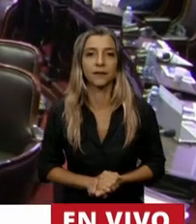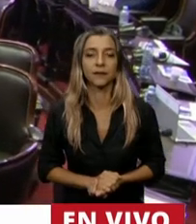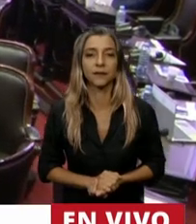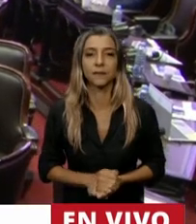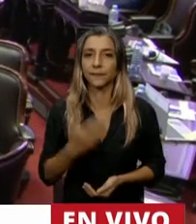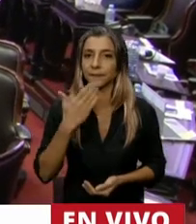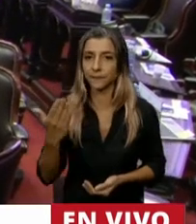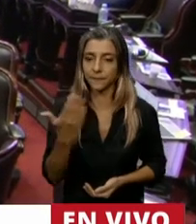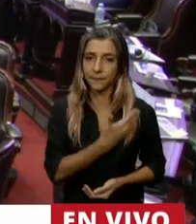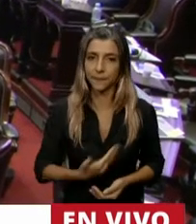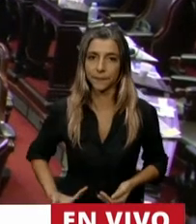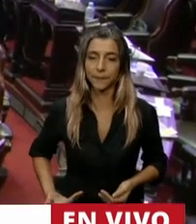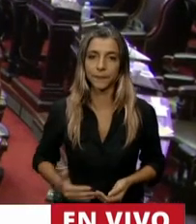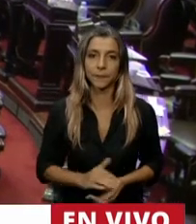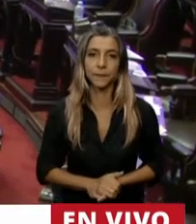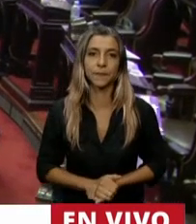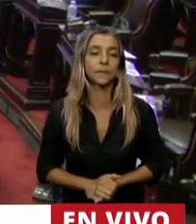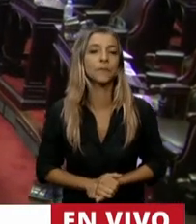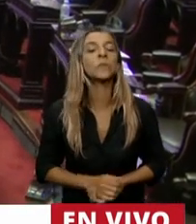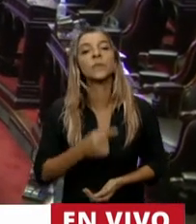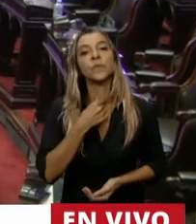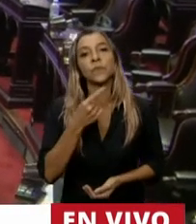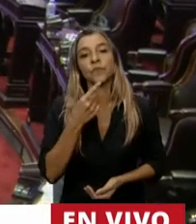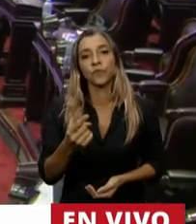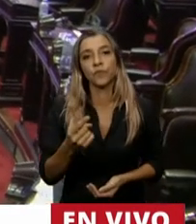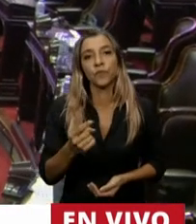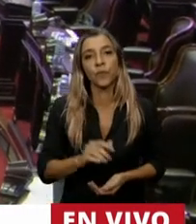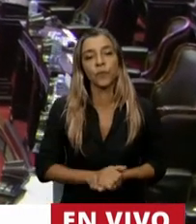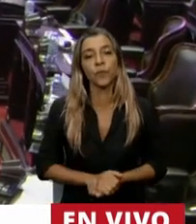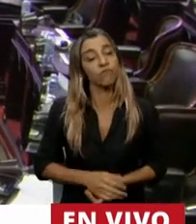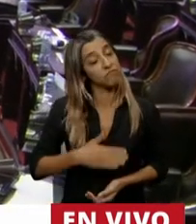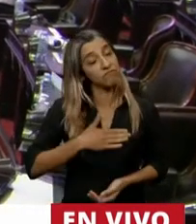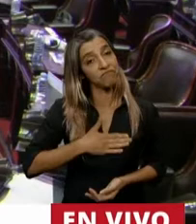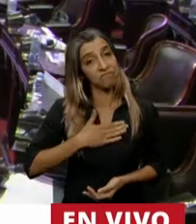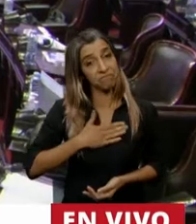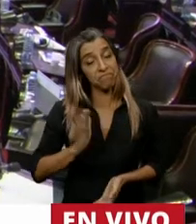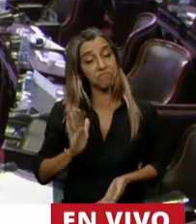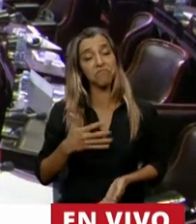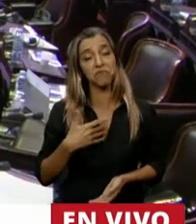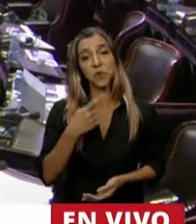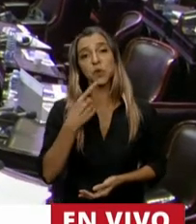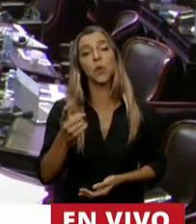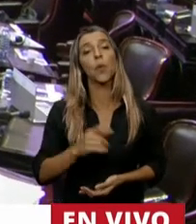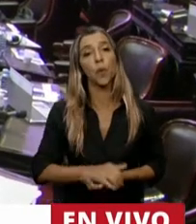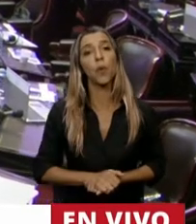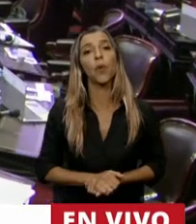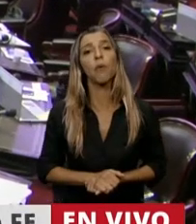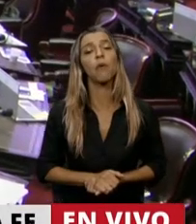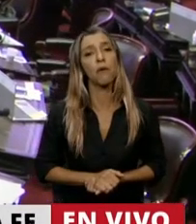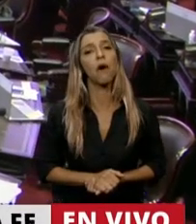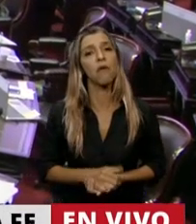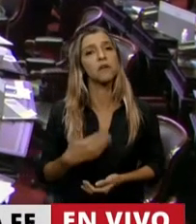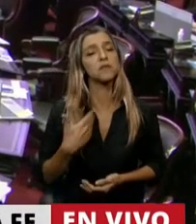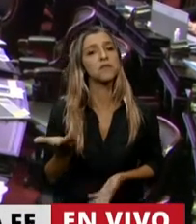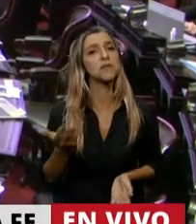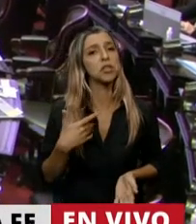Gracias, Presidente. Quiero adelantar con mucho gusto y beneplácito el